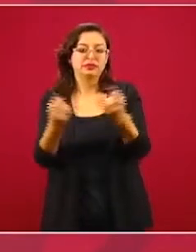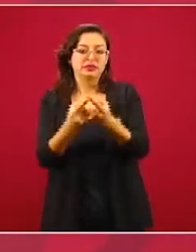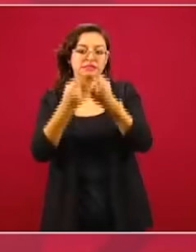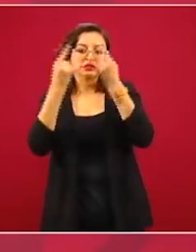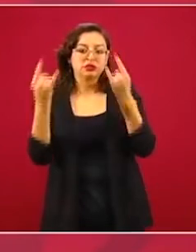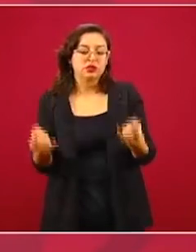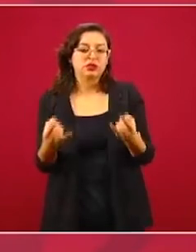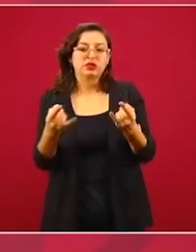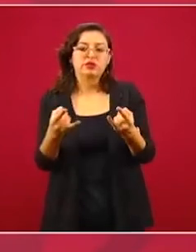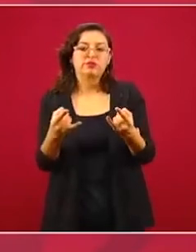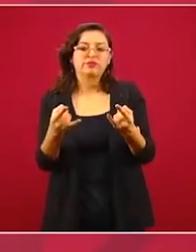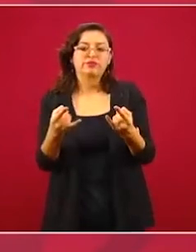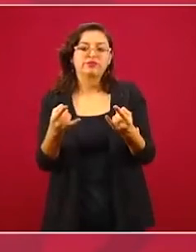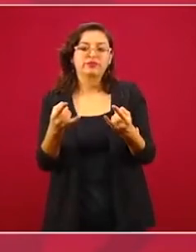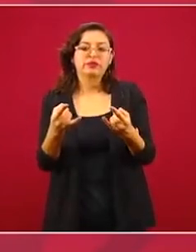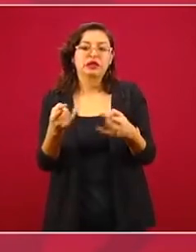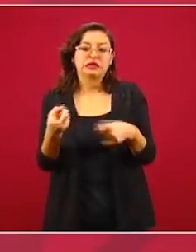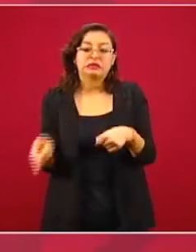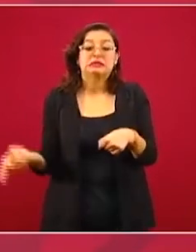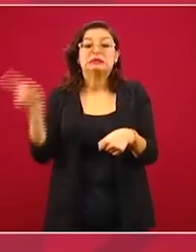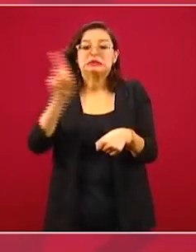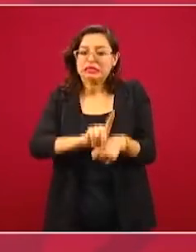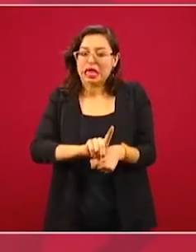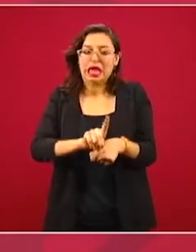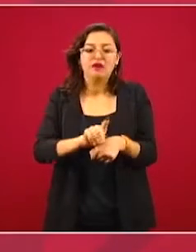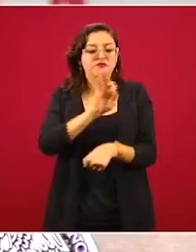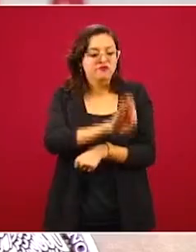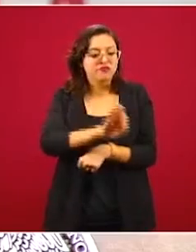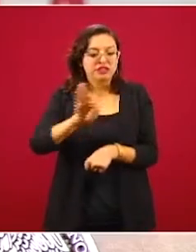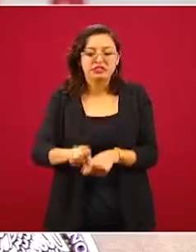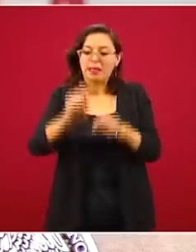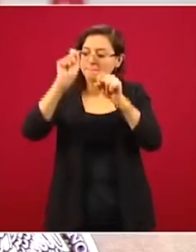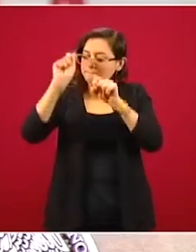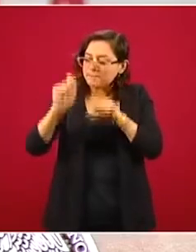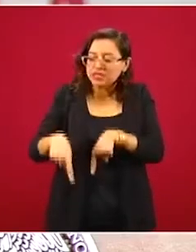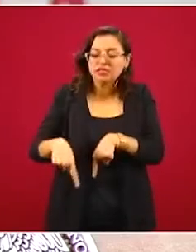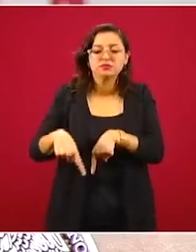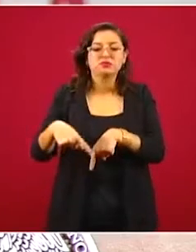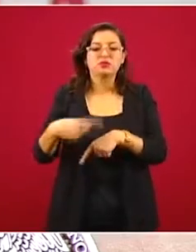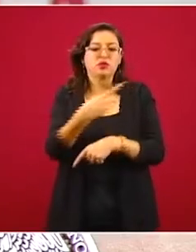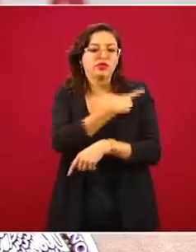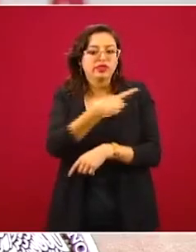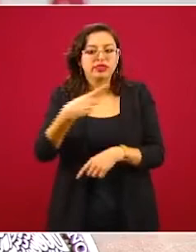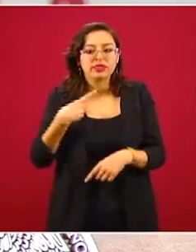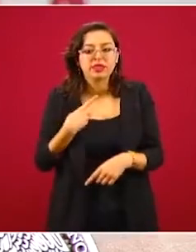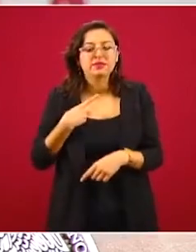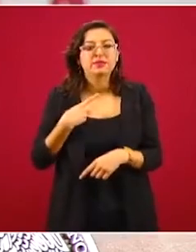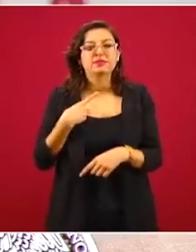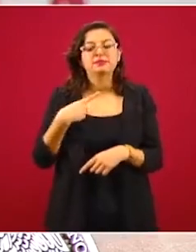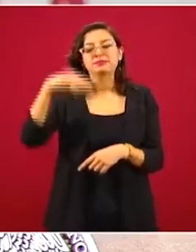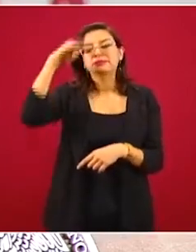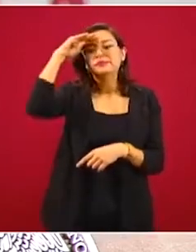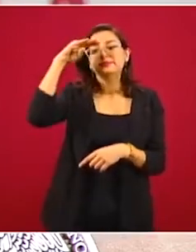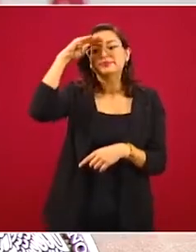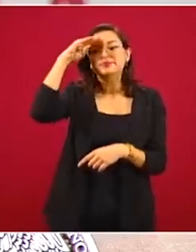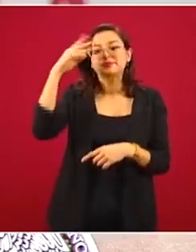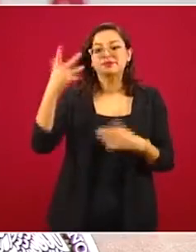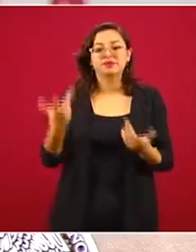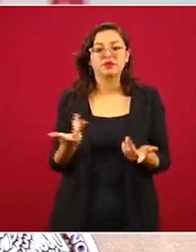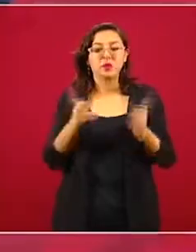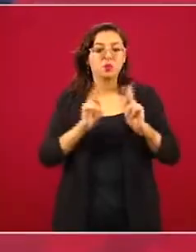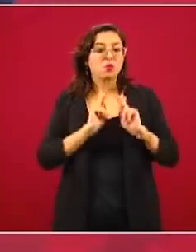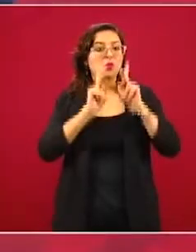en su día, que no fuesen